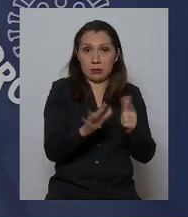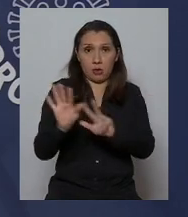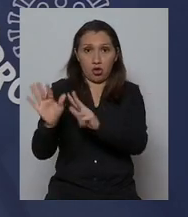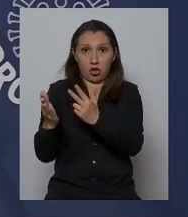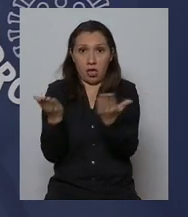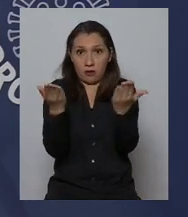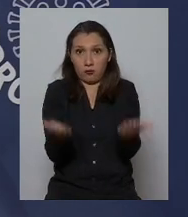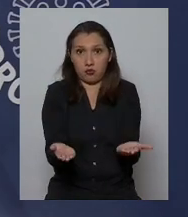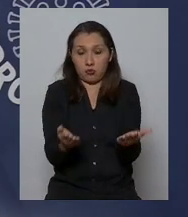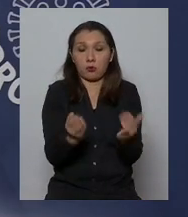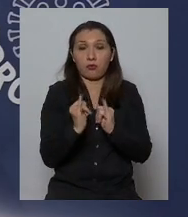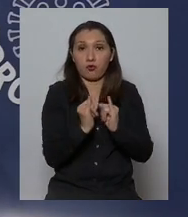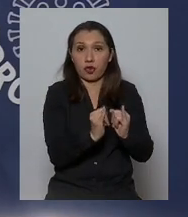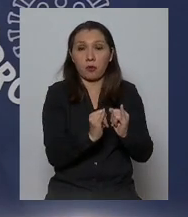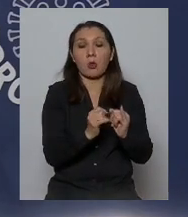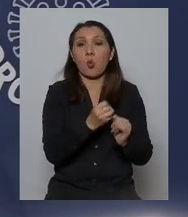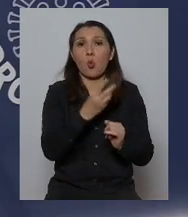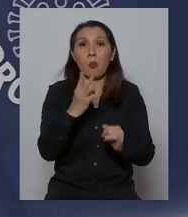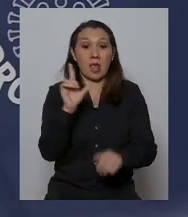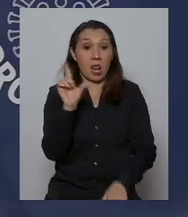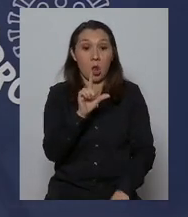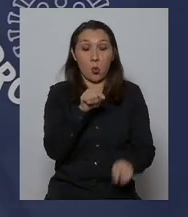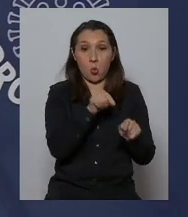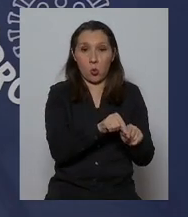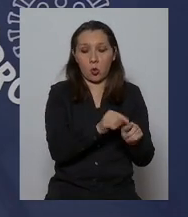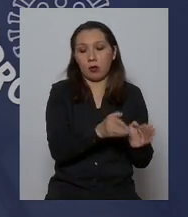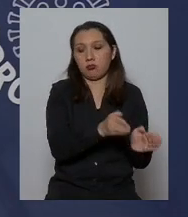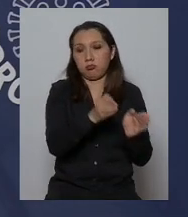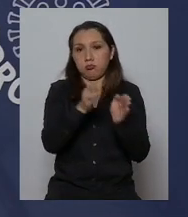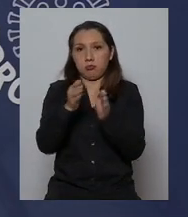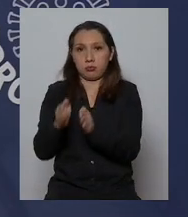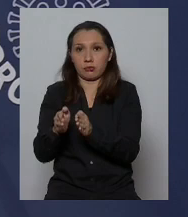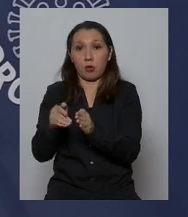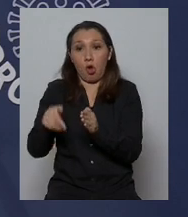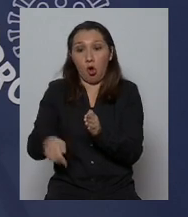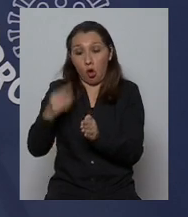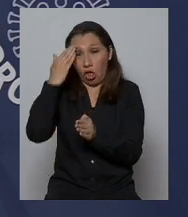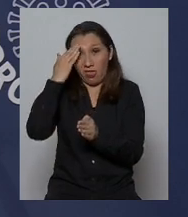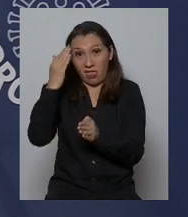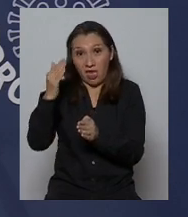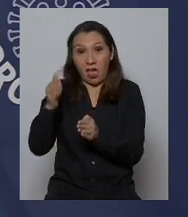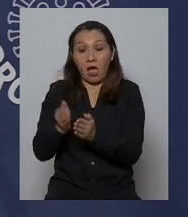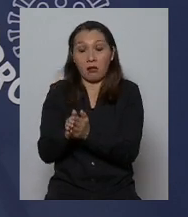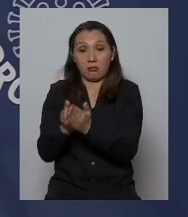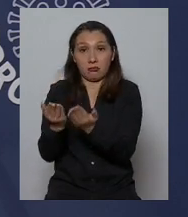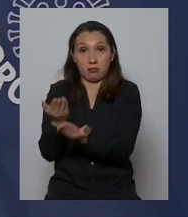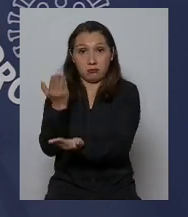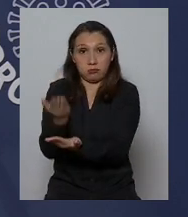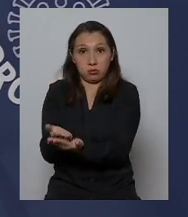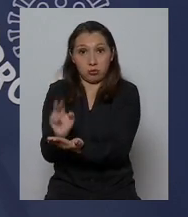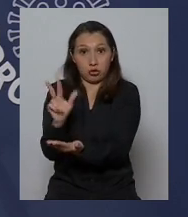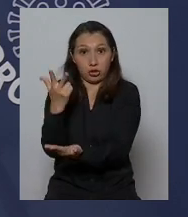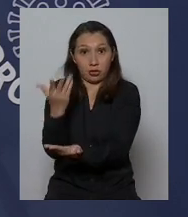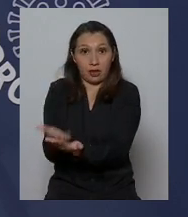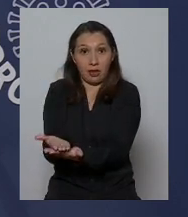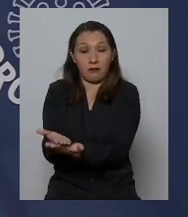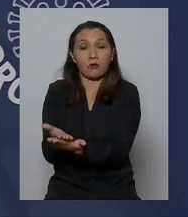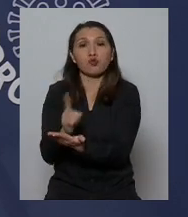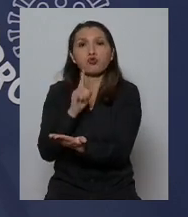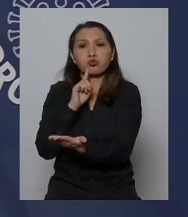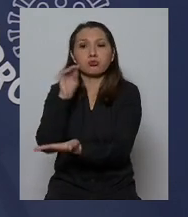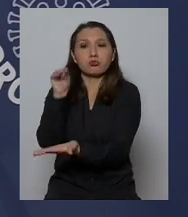ser muy clara en el informe número del día lunes y el día de hoy del día de hoy día ambos informes tienen